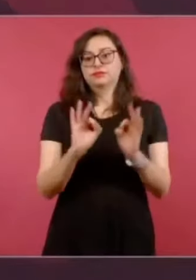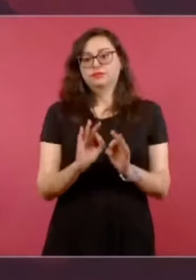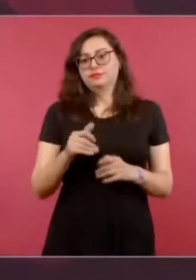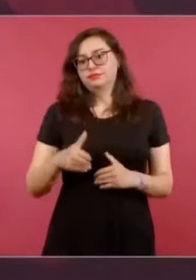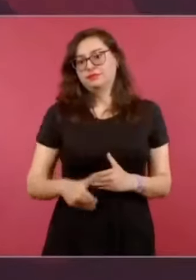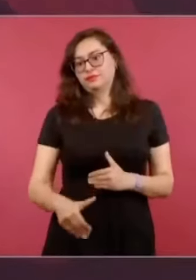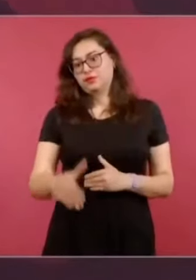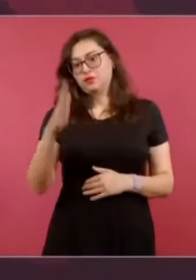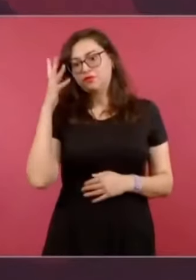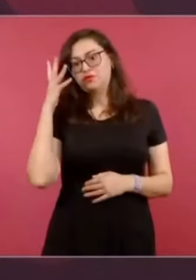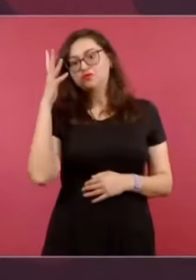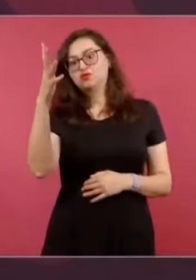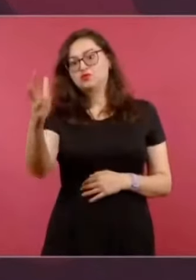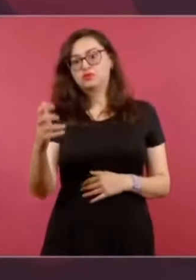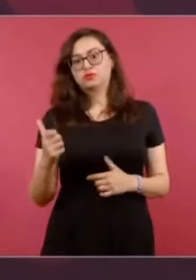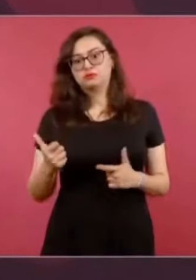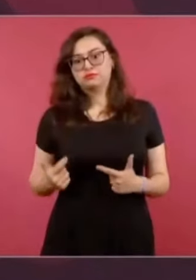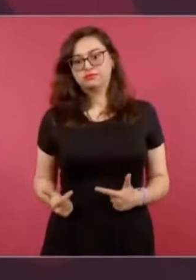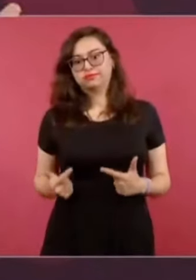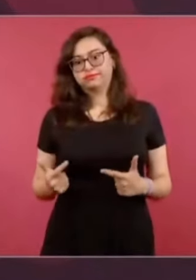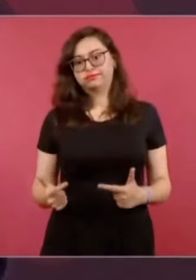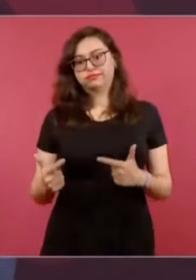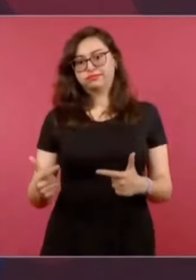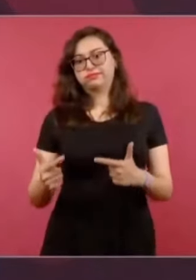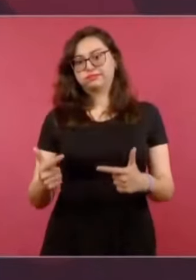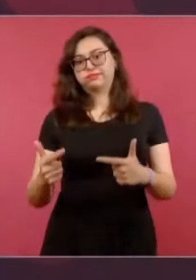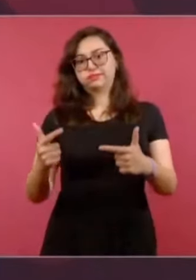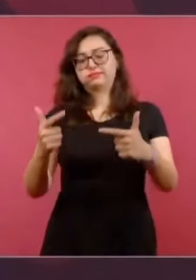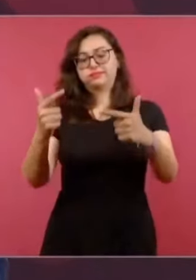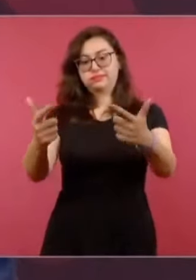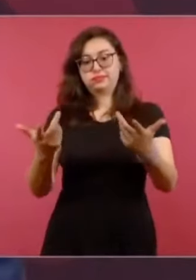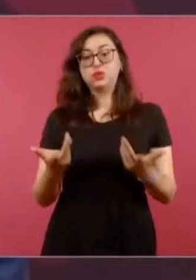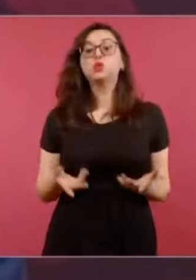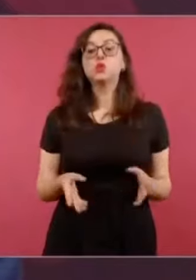son las nuevas generaciones, es el relevo generacional.